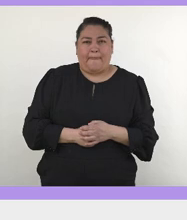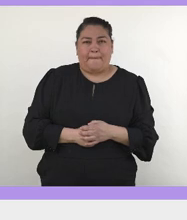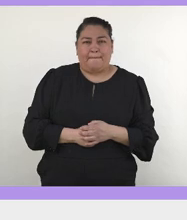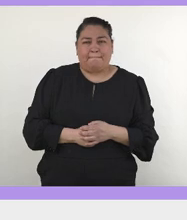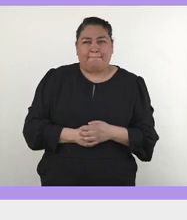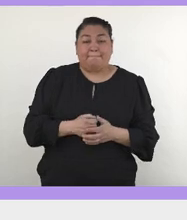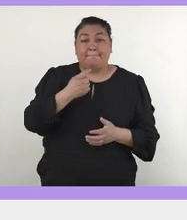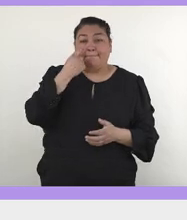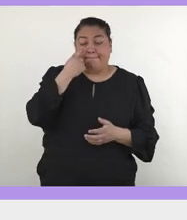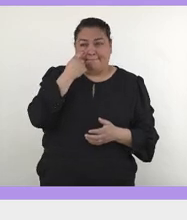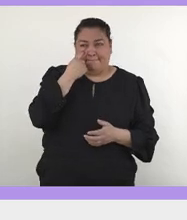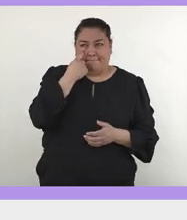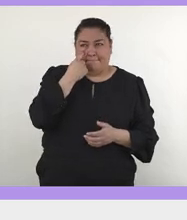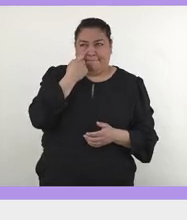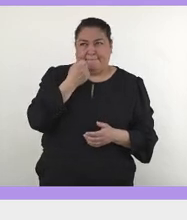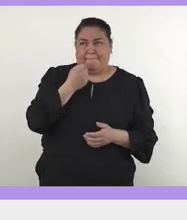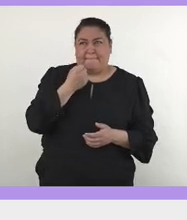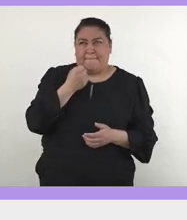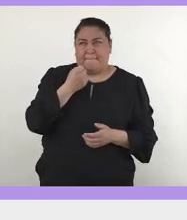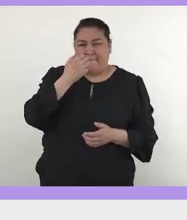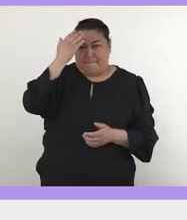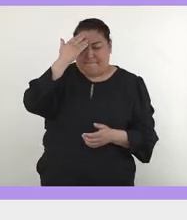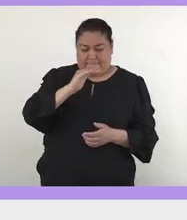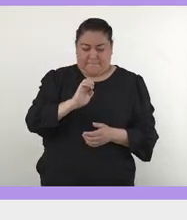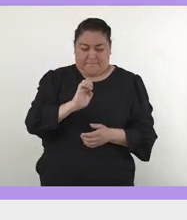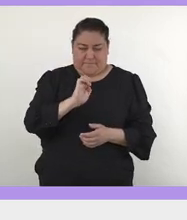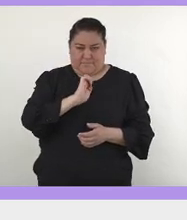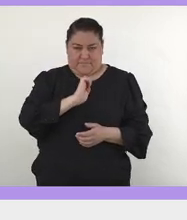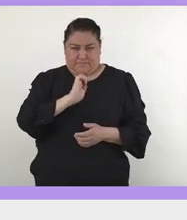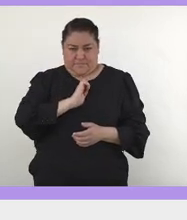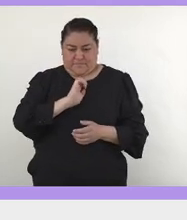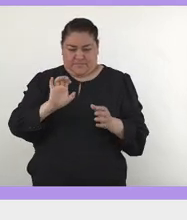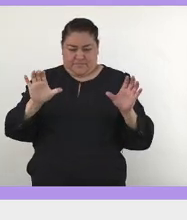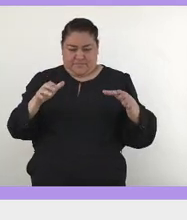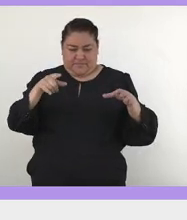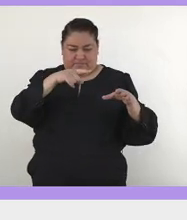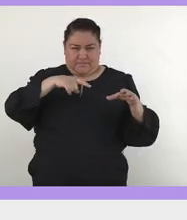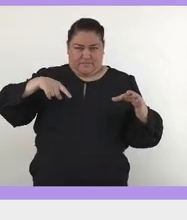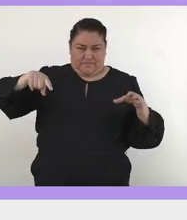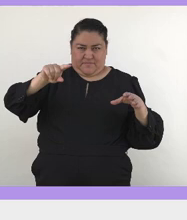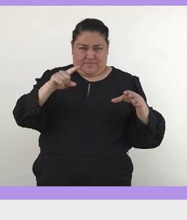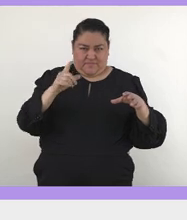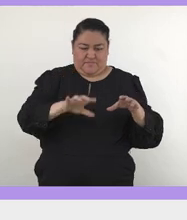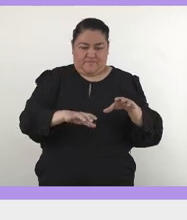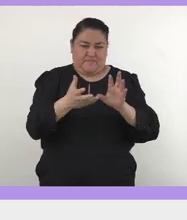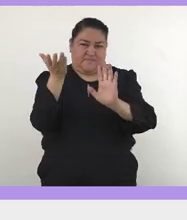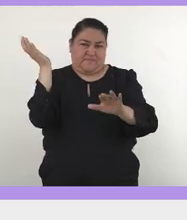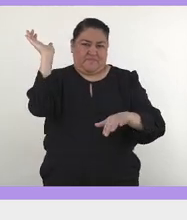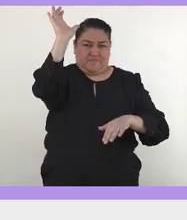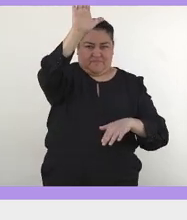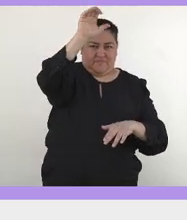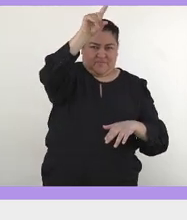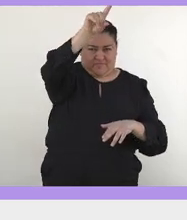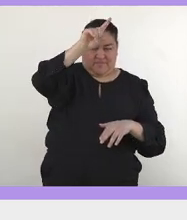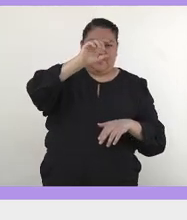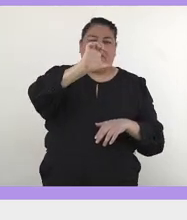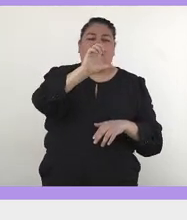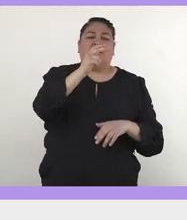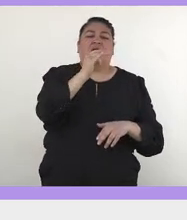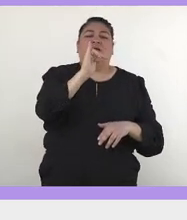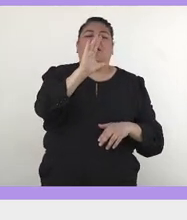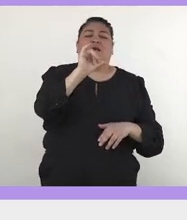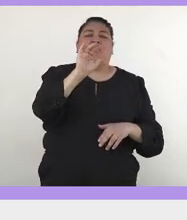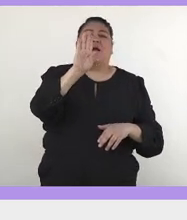el que era el entrenador de los Lakers y de los Chicago Bulls, en la